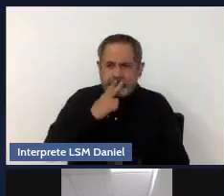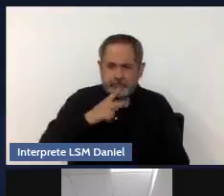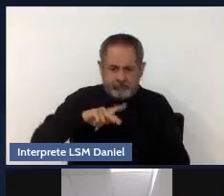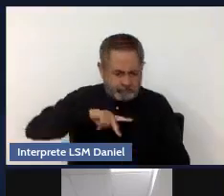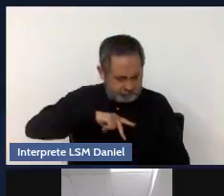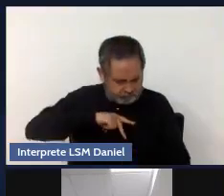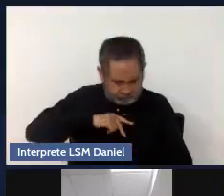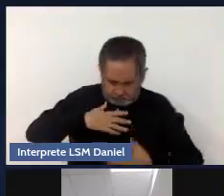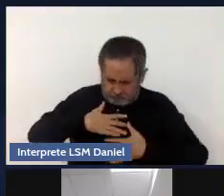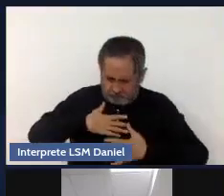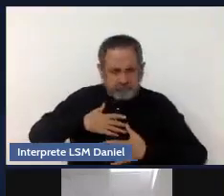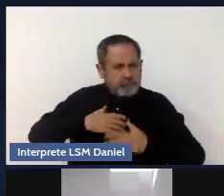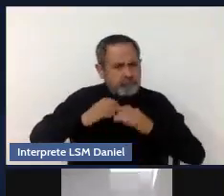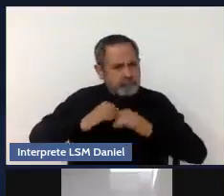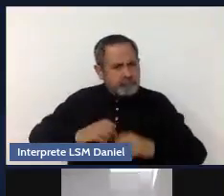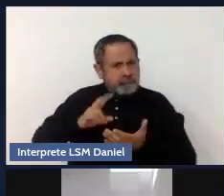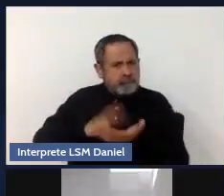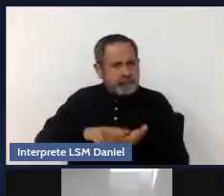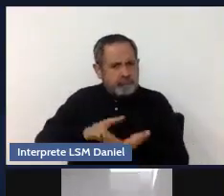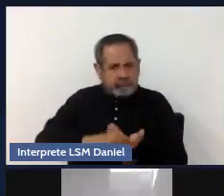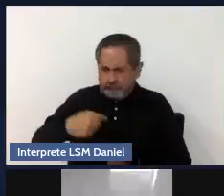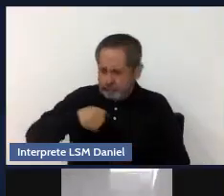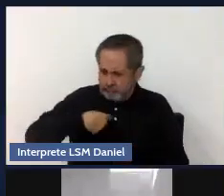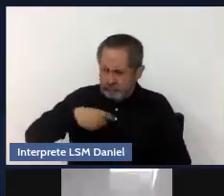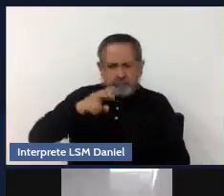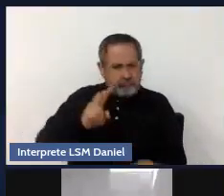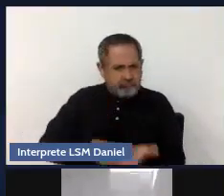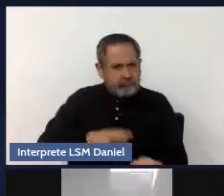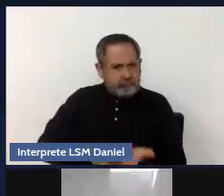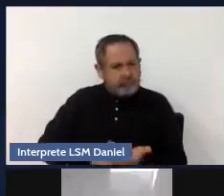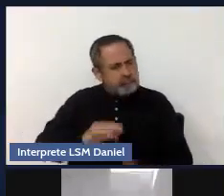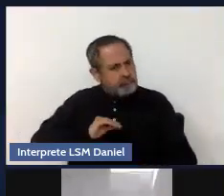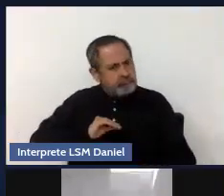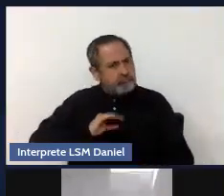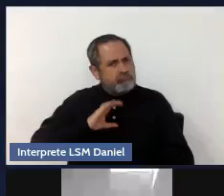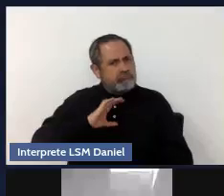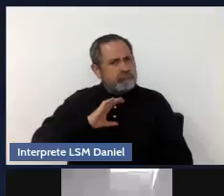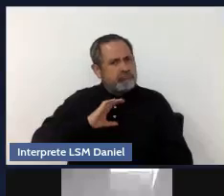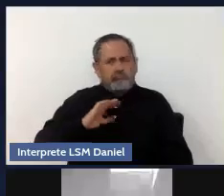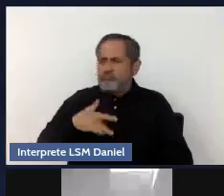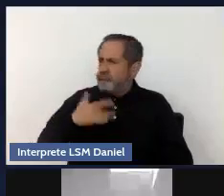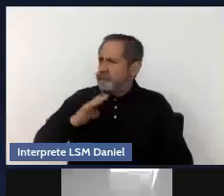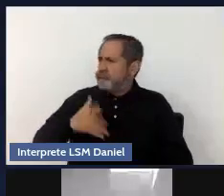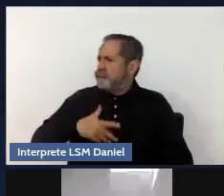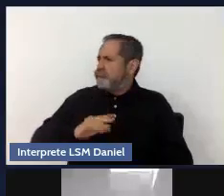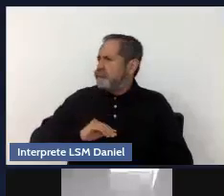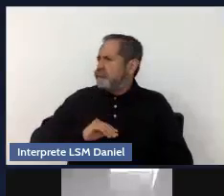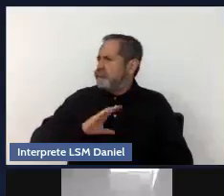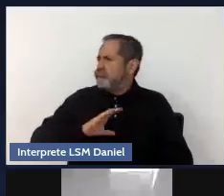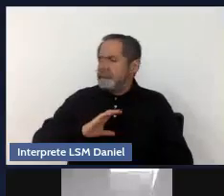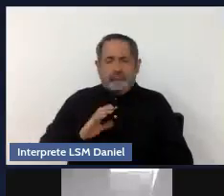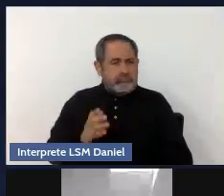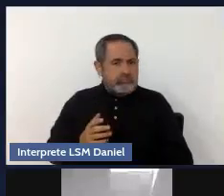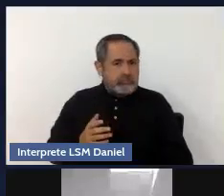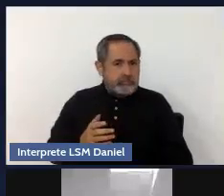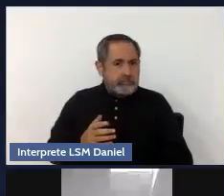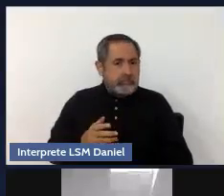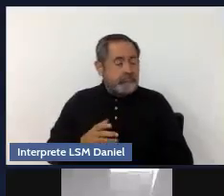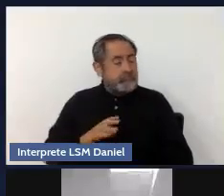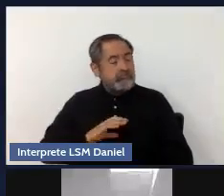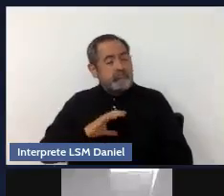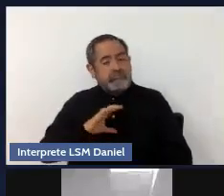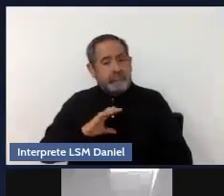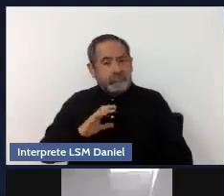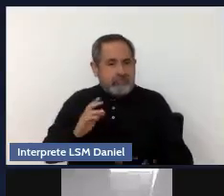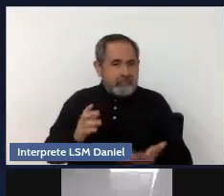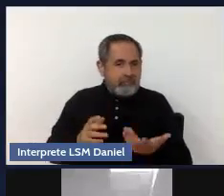qué concepto tengo de mí. Y eso puede ser un factor de riesgo. Si yo